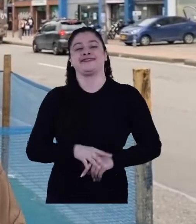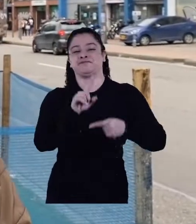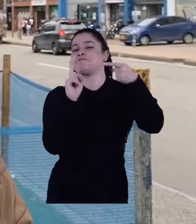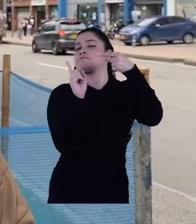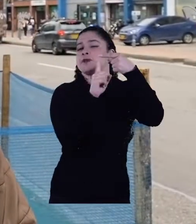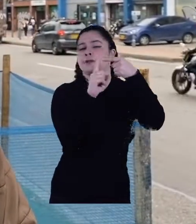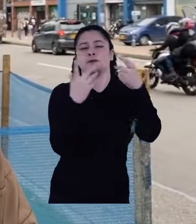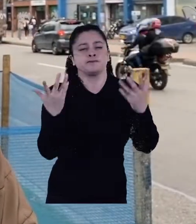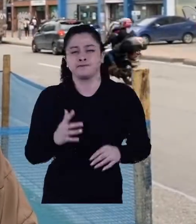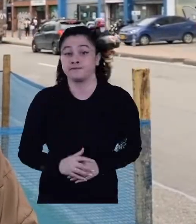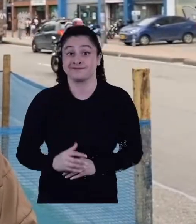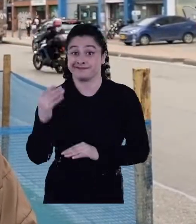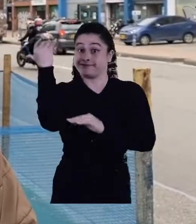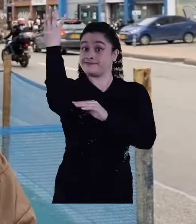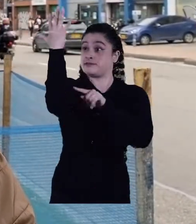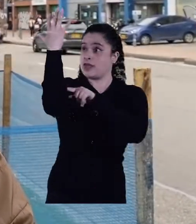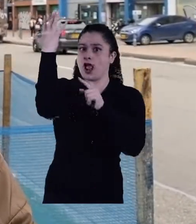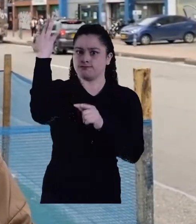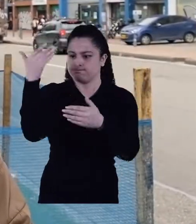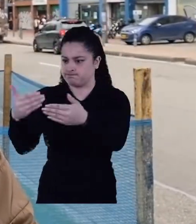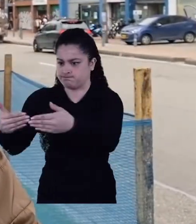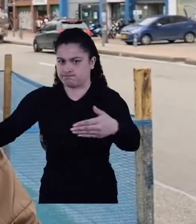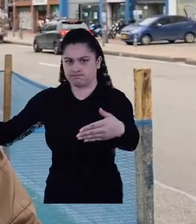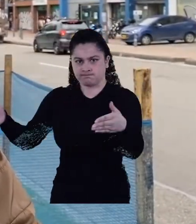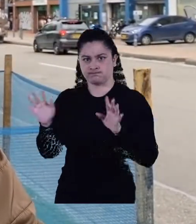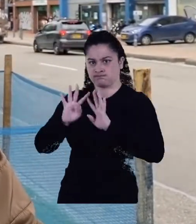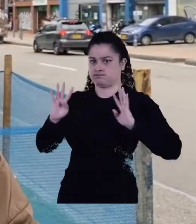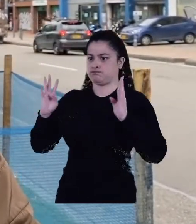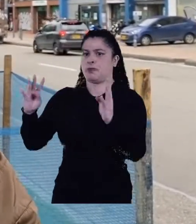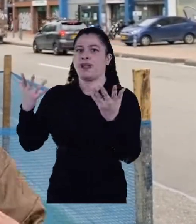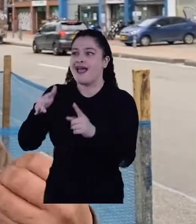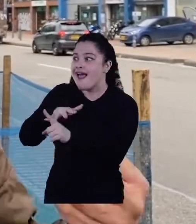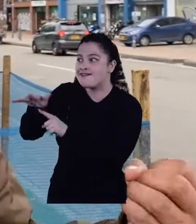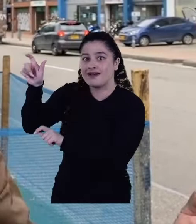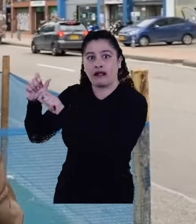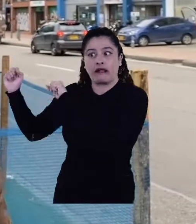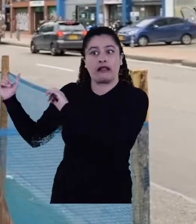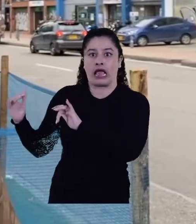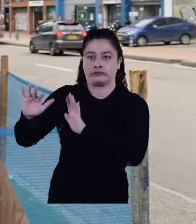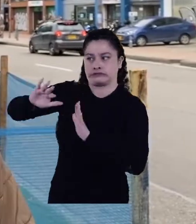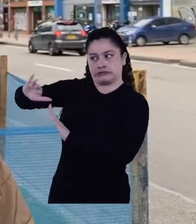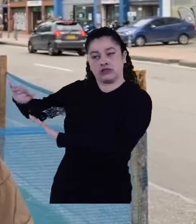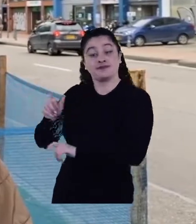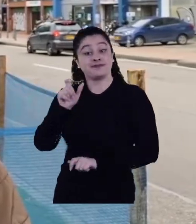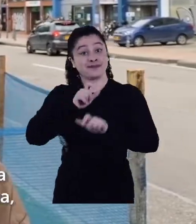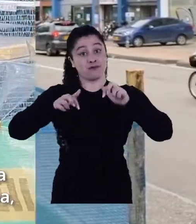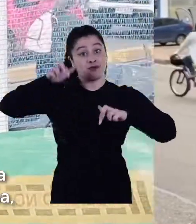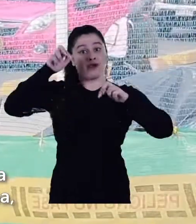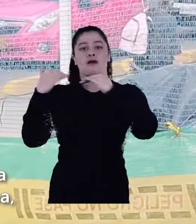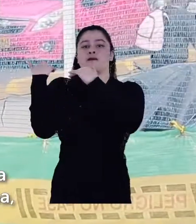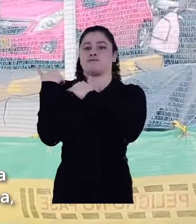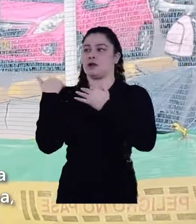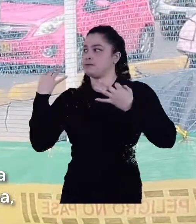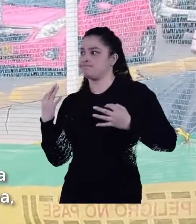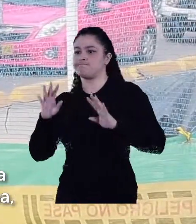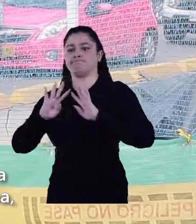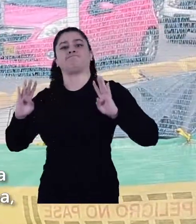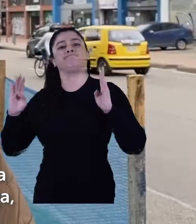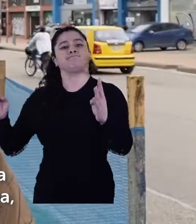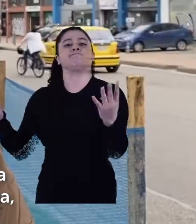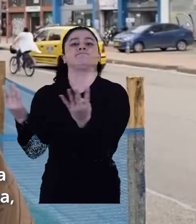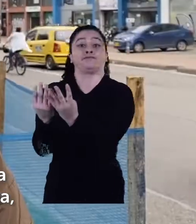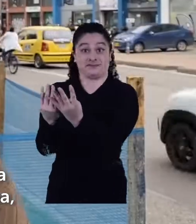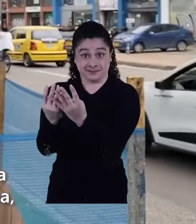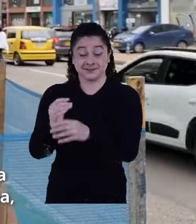el área para garantizar la seguridad del personal de la obra y el personal ajeno a ésta en el paso